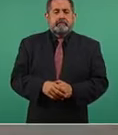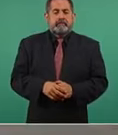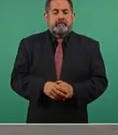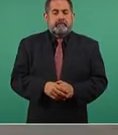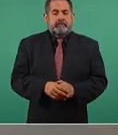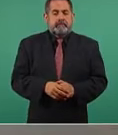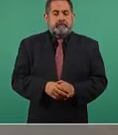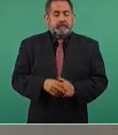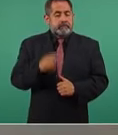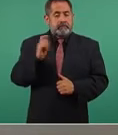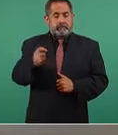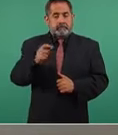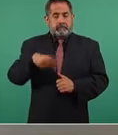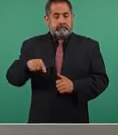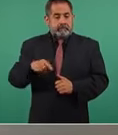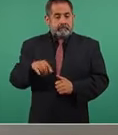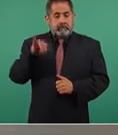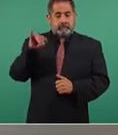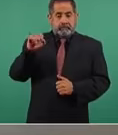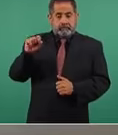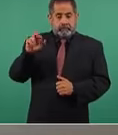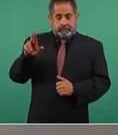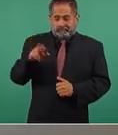Incluso impuestos sobre la renta.